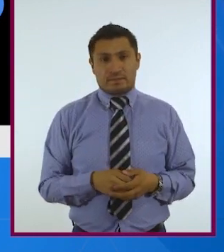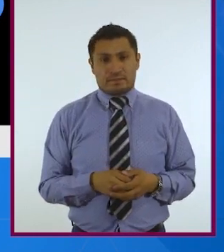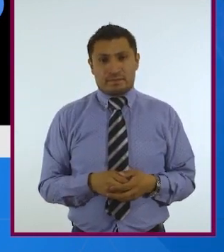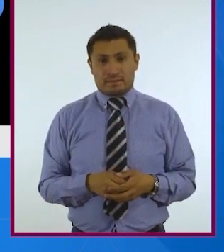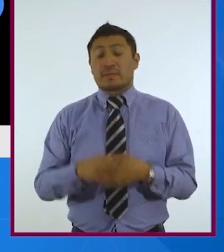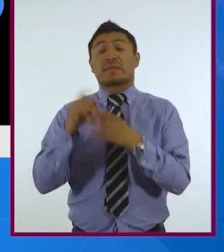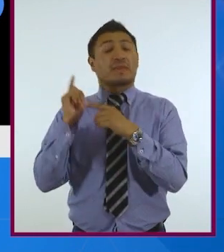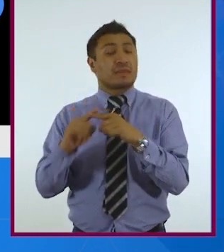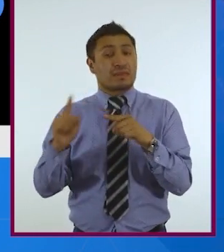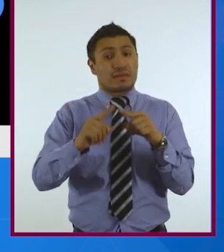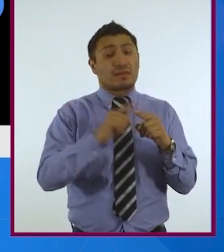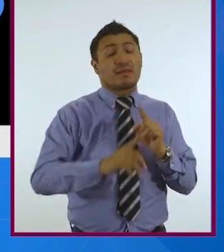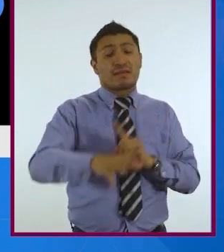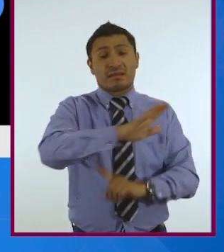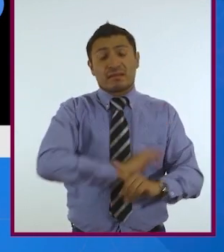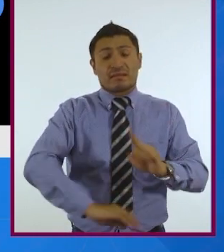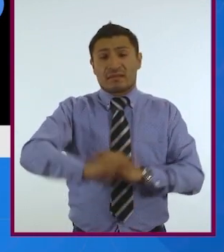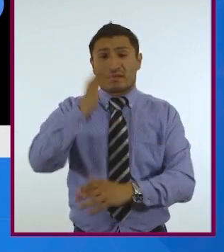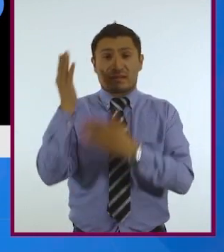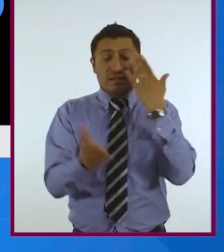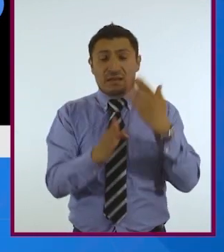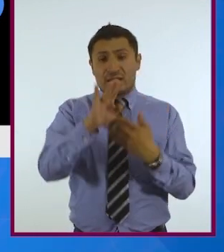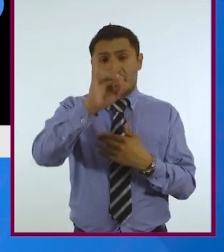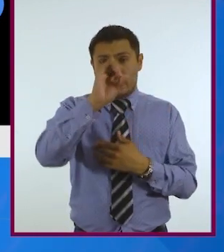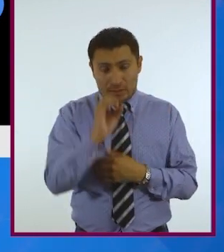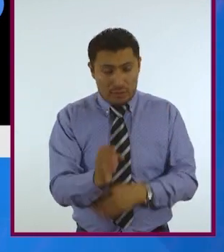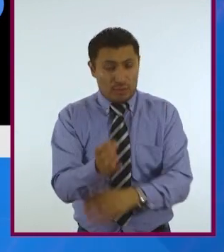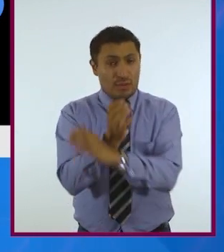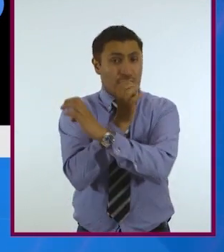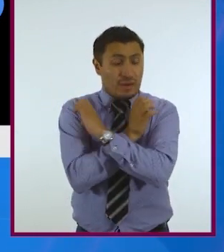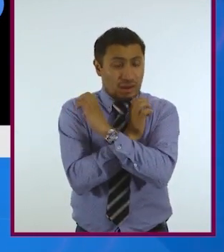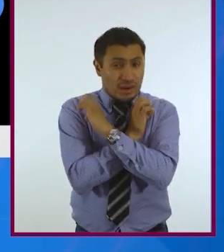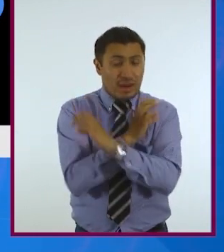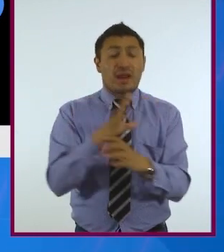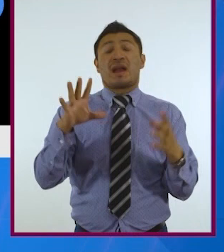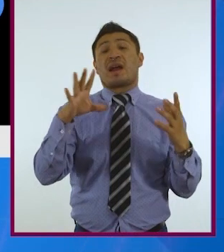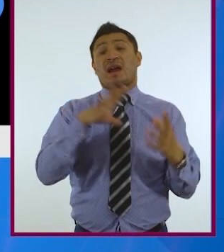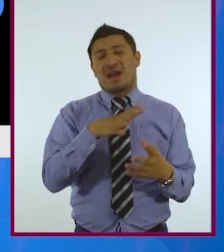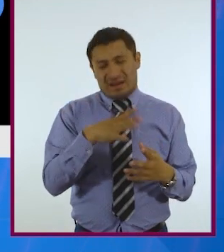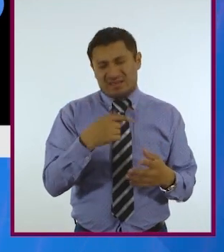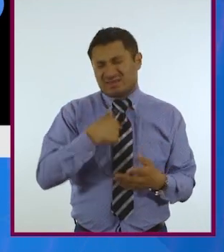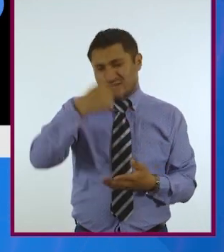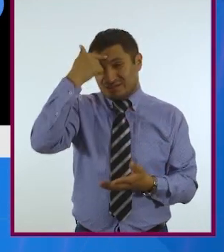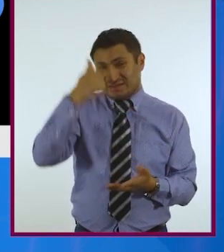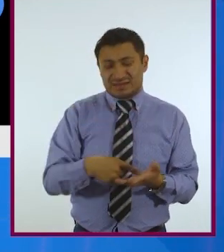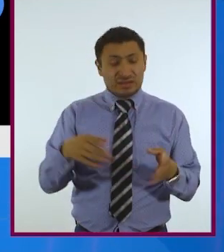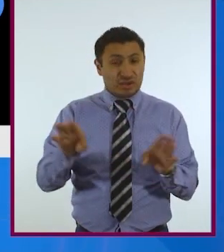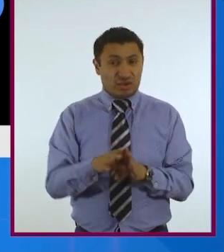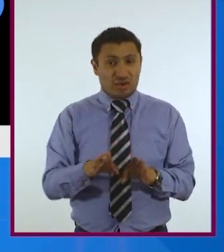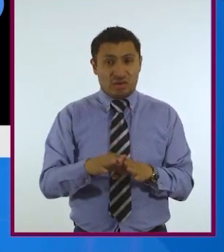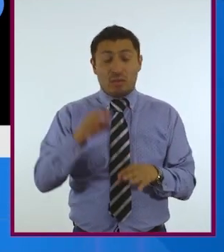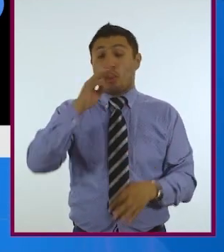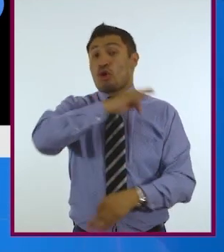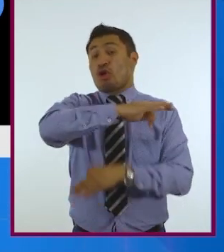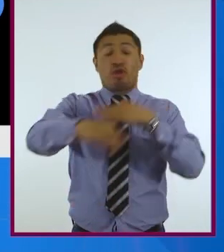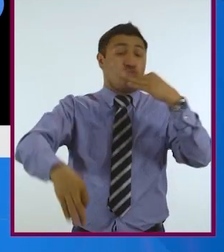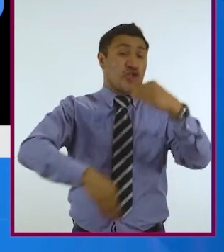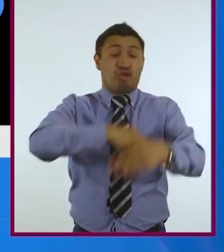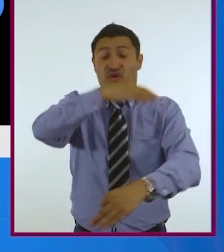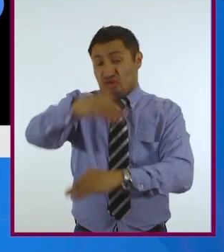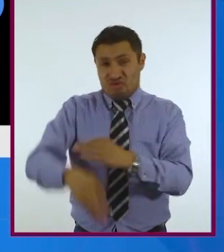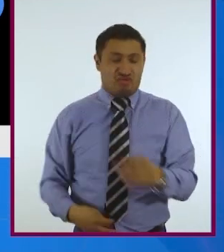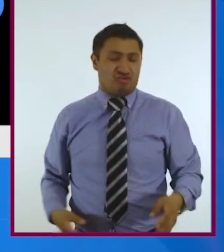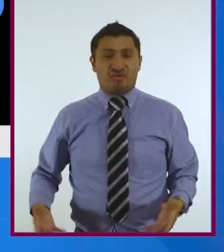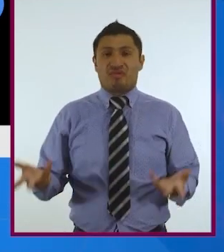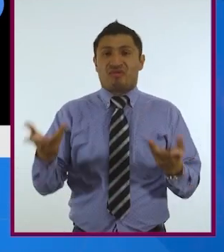Los diferentes ámbitos de estudio de la bioética abarcan, yo diría, la totalidad de